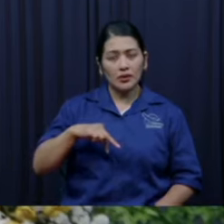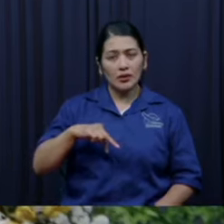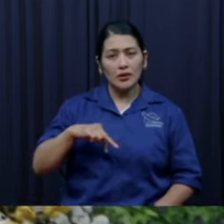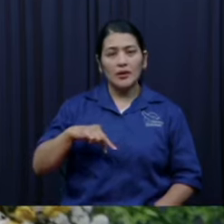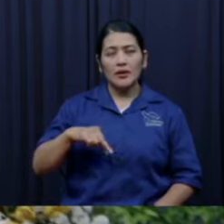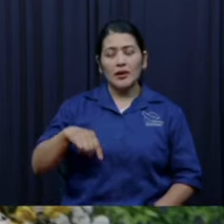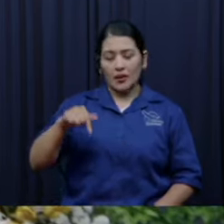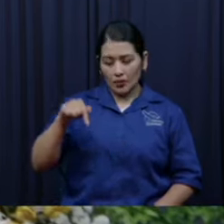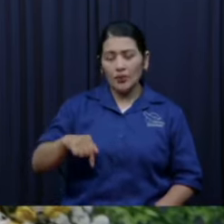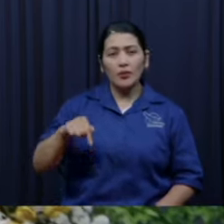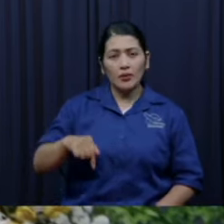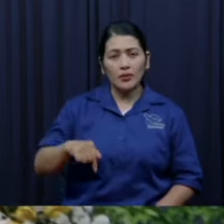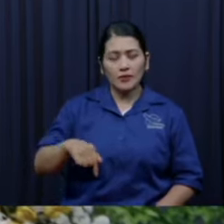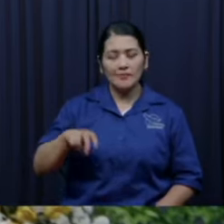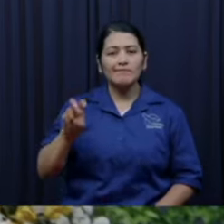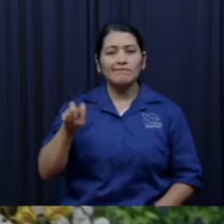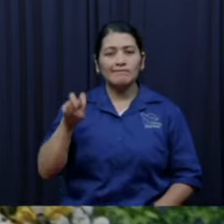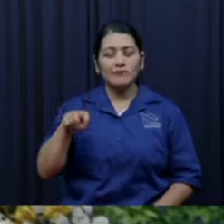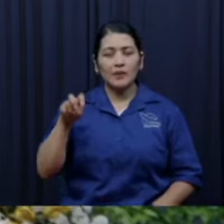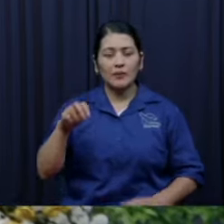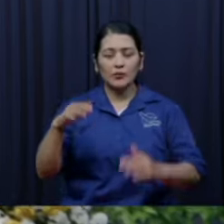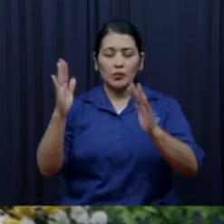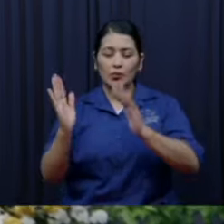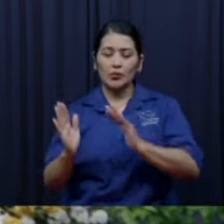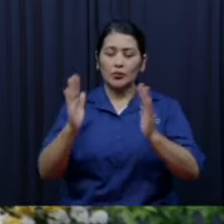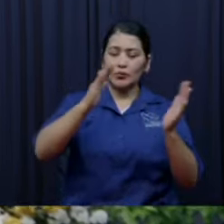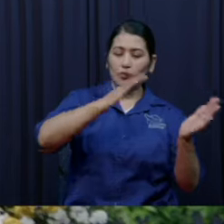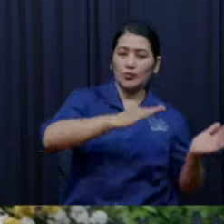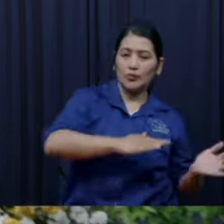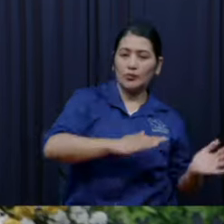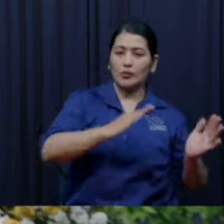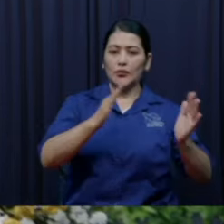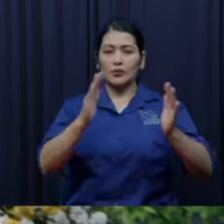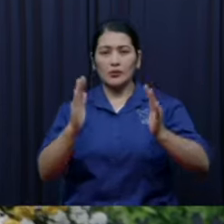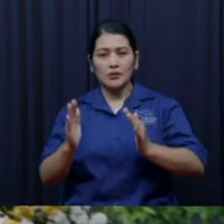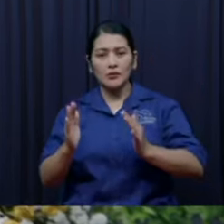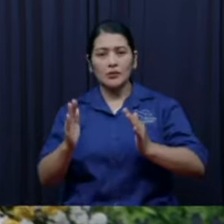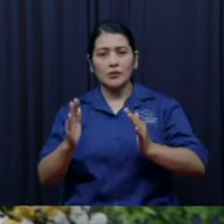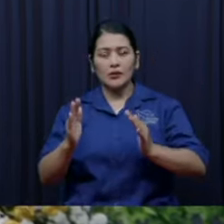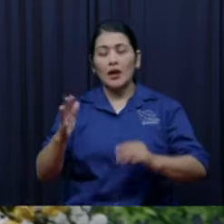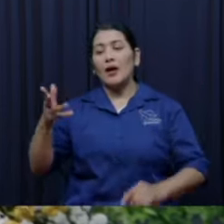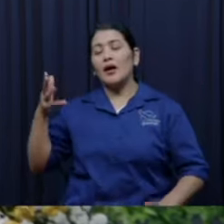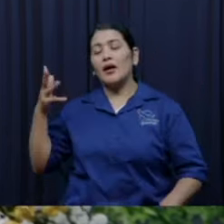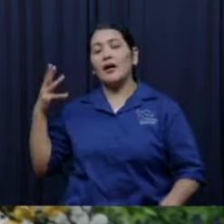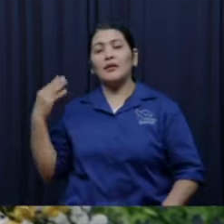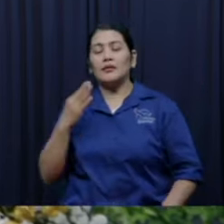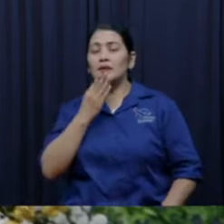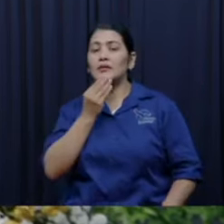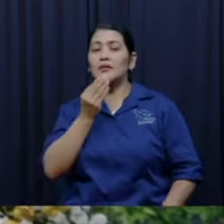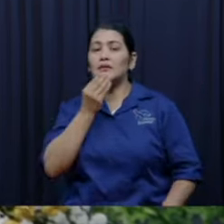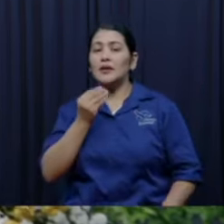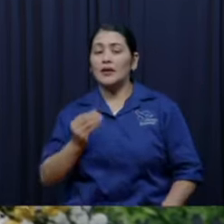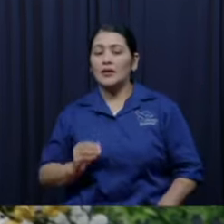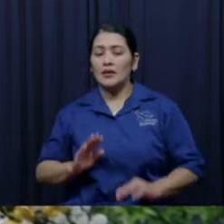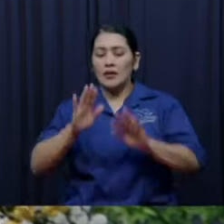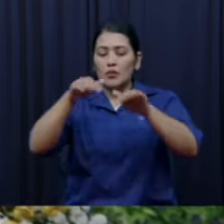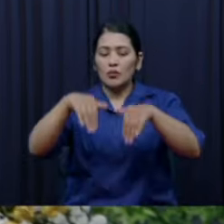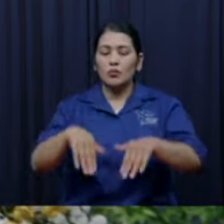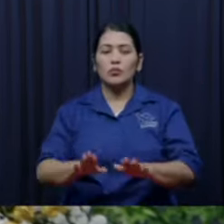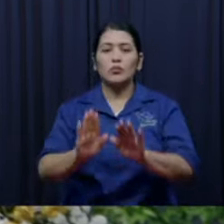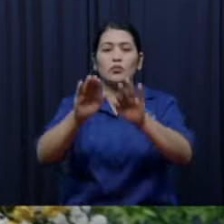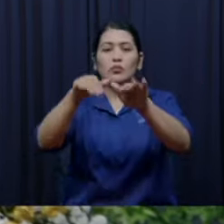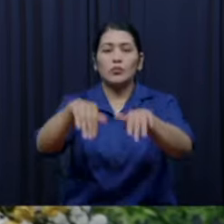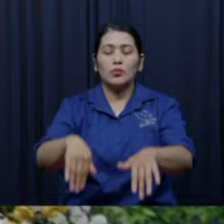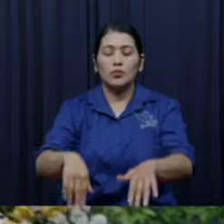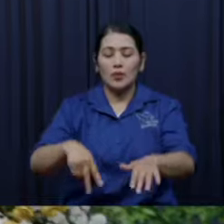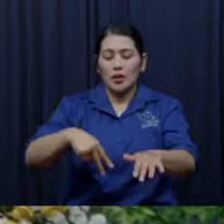desierto, que para nosotros representa pruebas y preparación y que ellos tuvieran que pasar el río Jordán, para nosotros representa el bautismo del